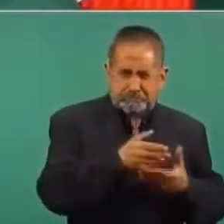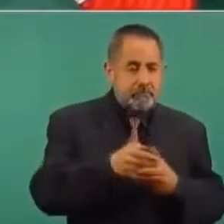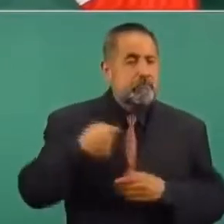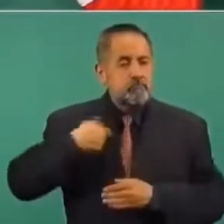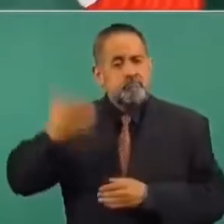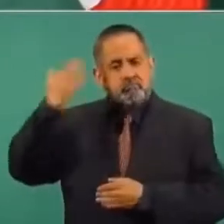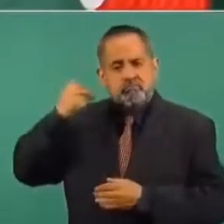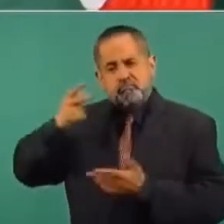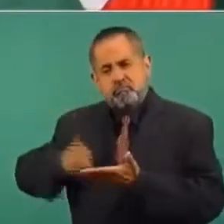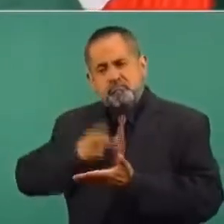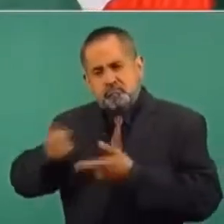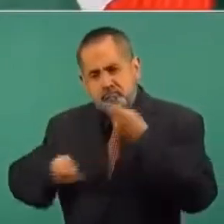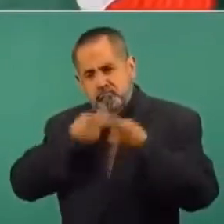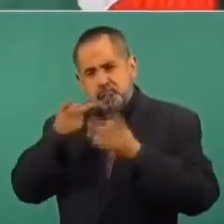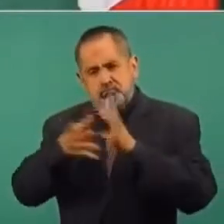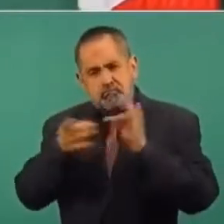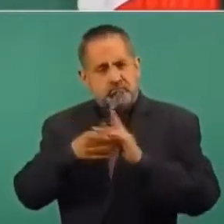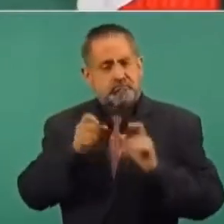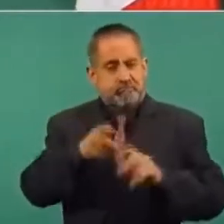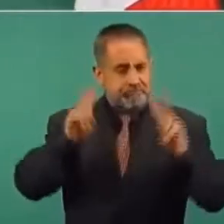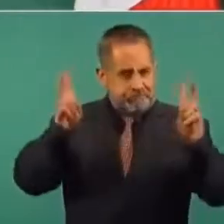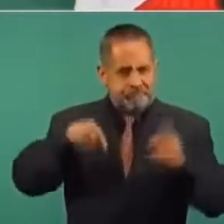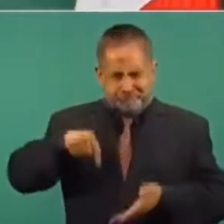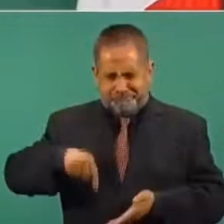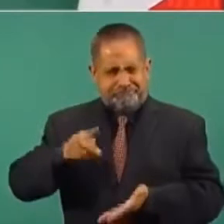sobre este caso aquí,